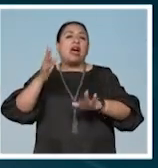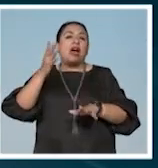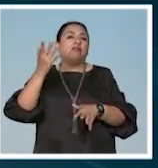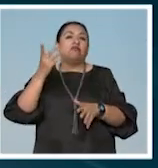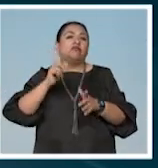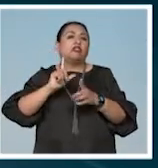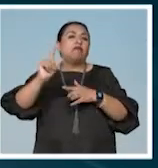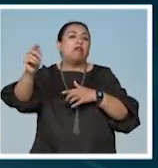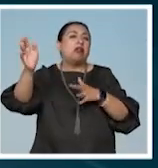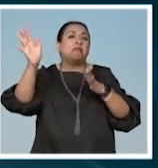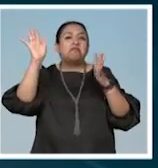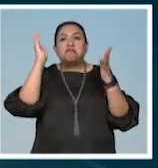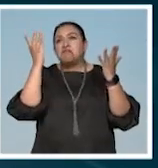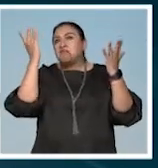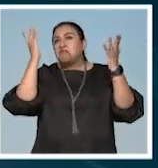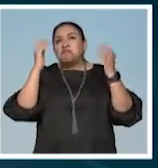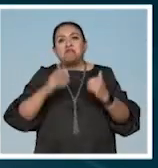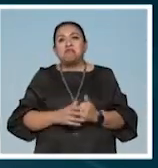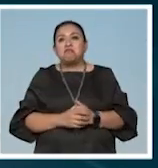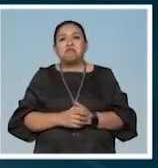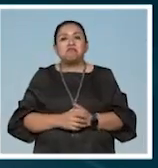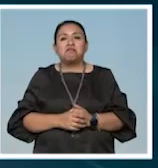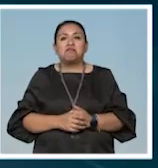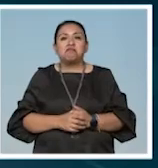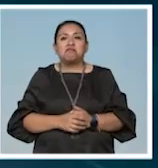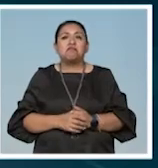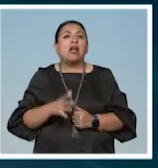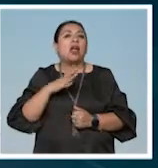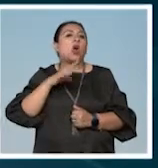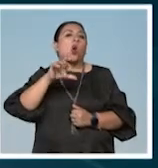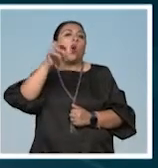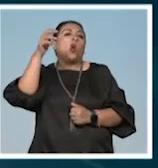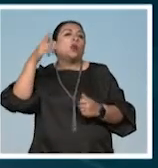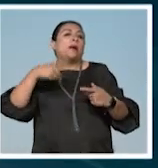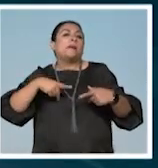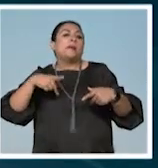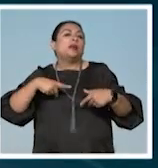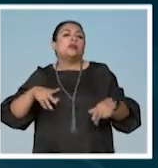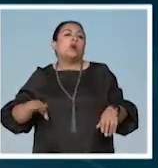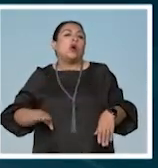tenía otra persona.